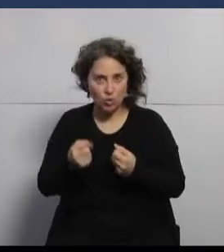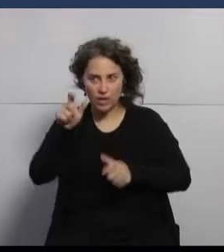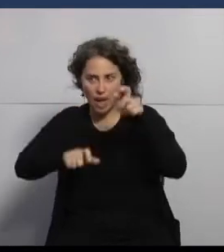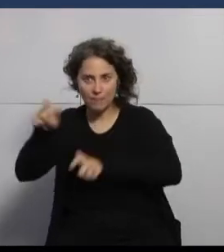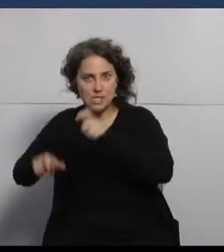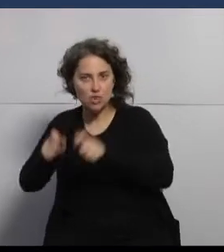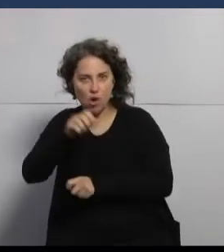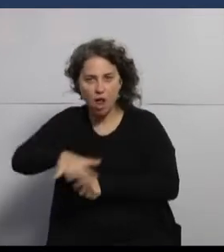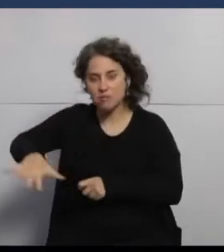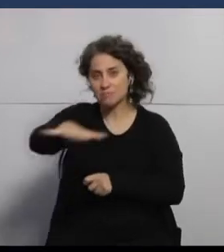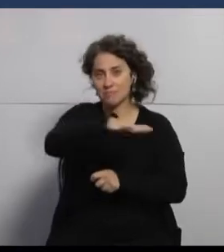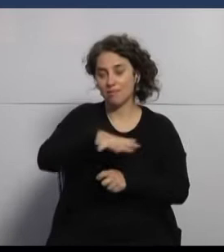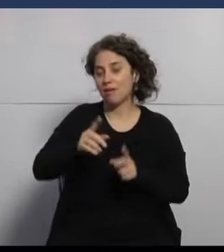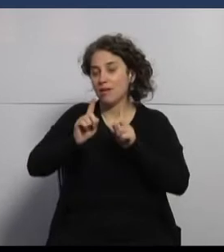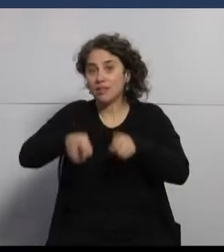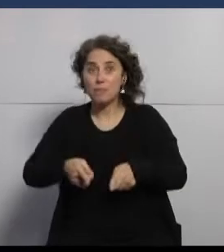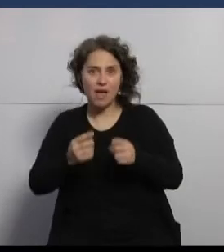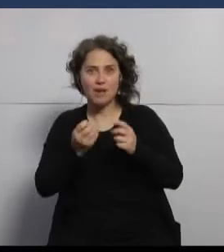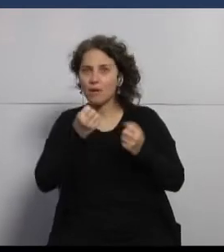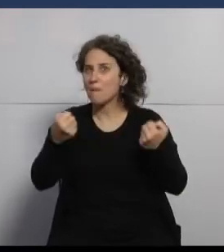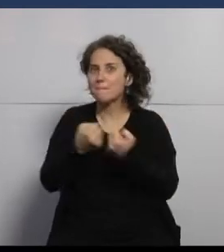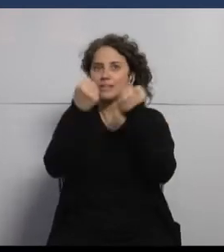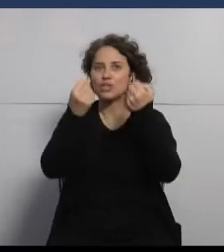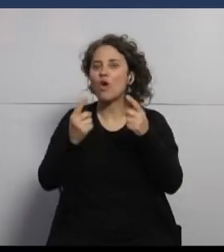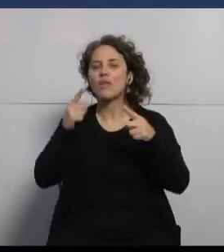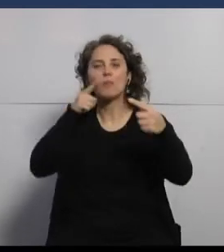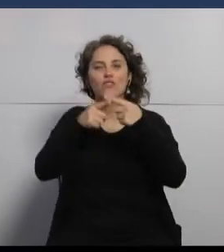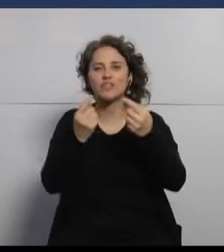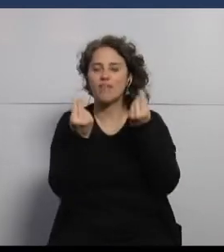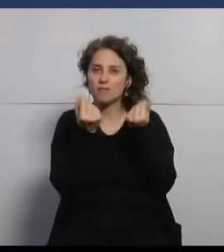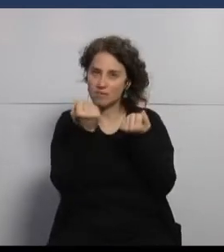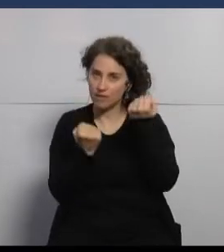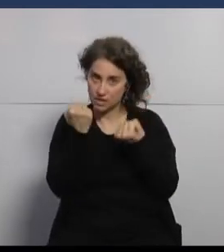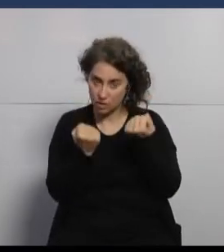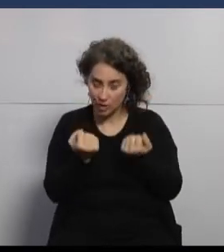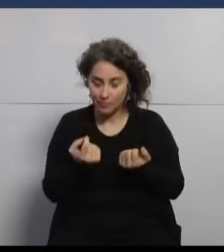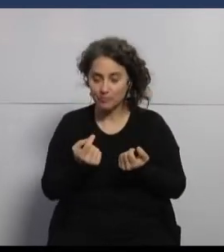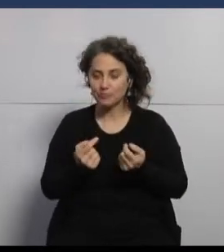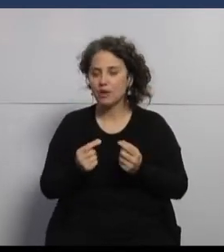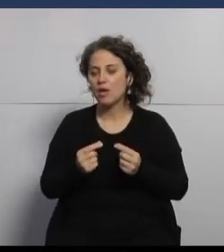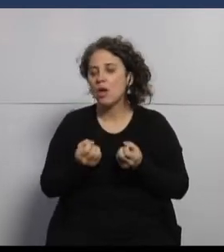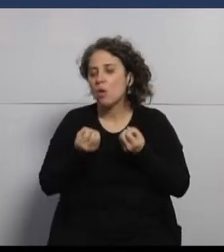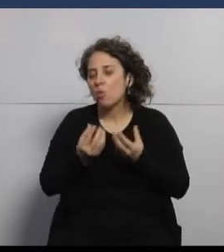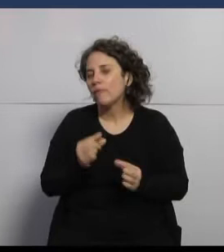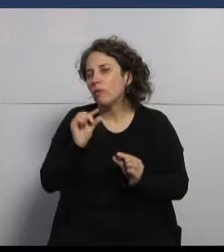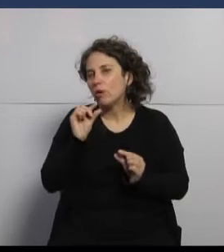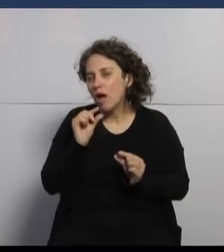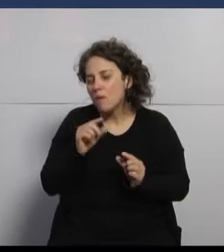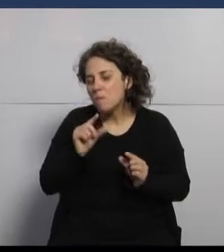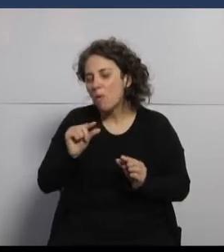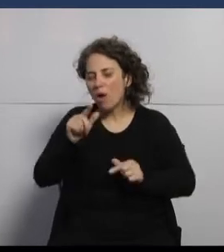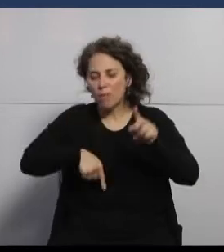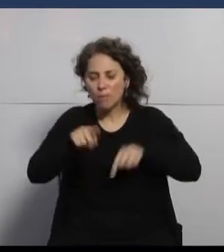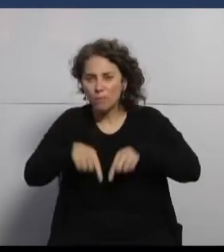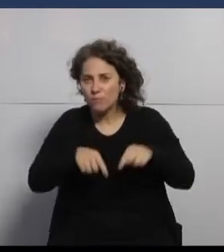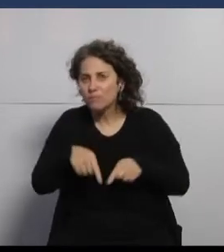más un tema, obviamente, financiero. ¿De acuerdo? La poca confianza en la gestión de la salud propia abruma